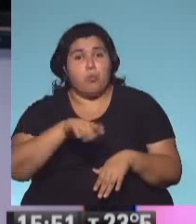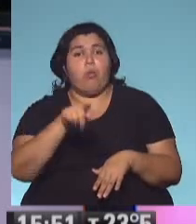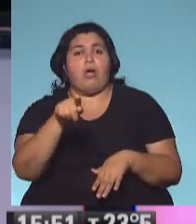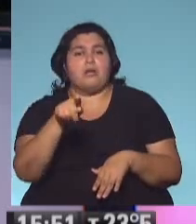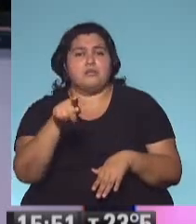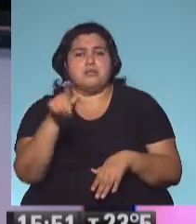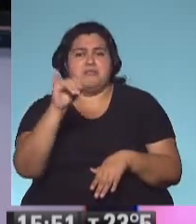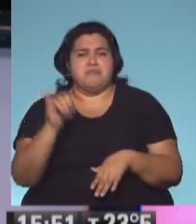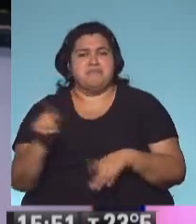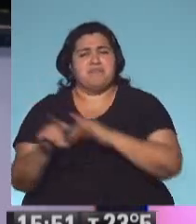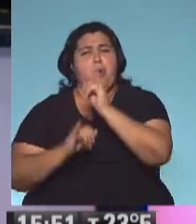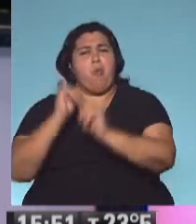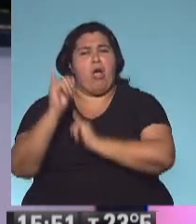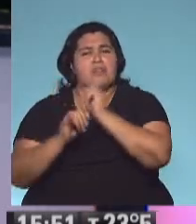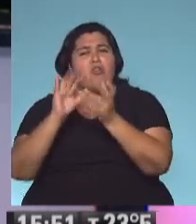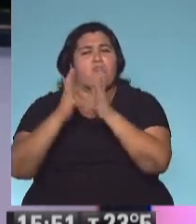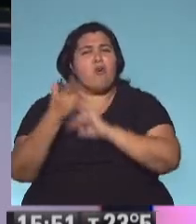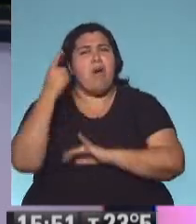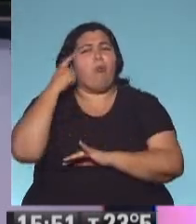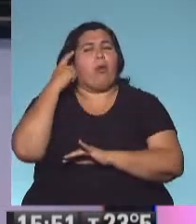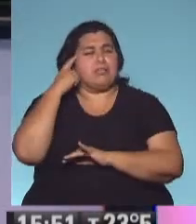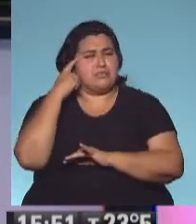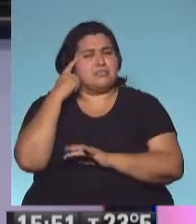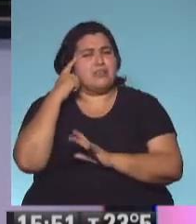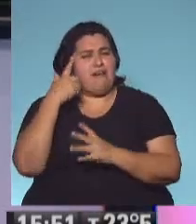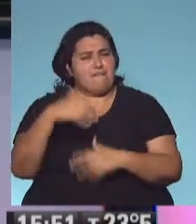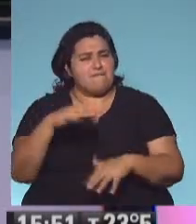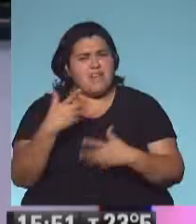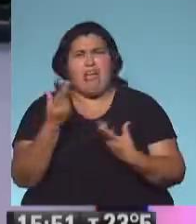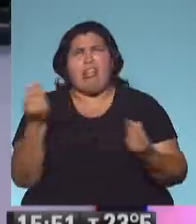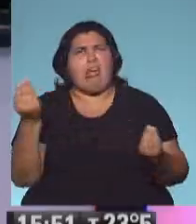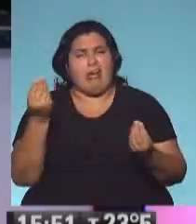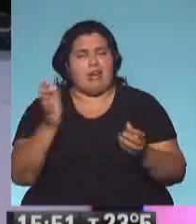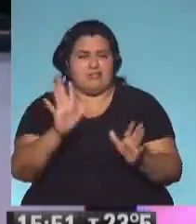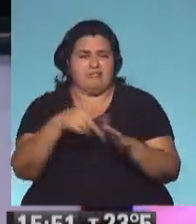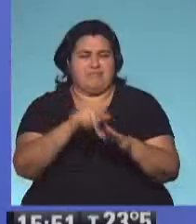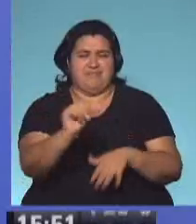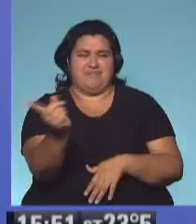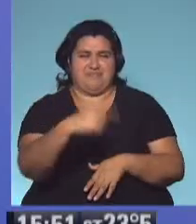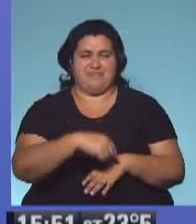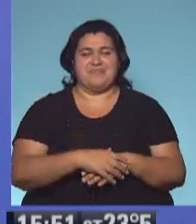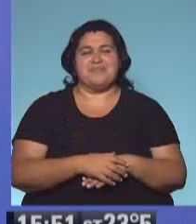Stanschreiber nos va a decir un montón de cosas que va a pensar ahora en el corte. ¿En serio? Ya venimos, no se lo pierdan.